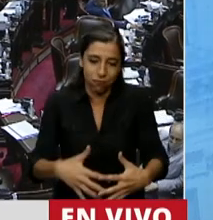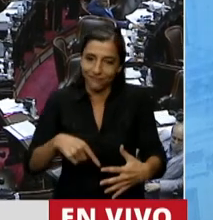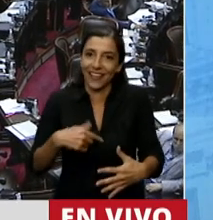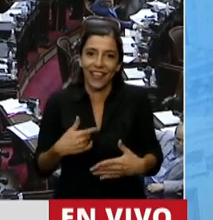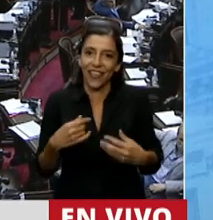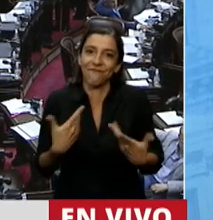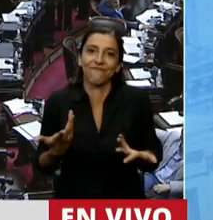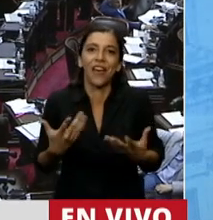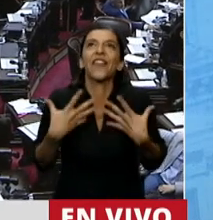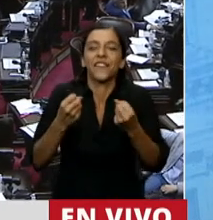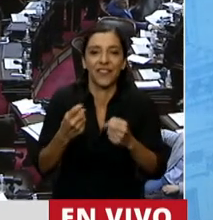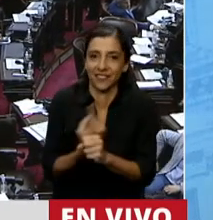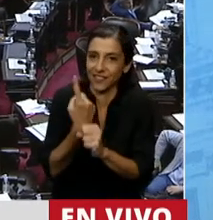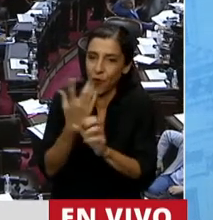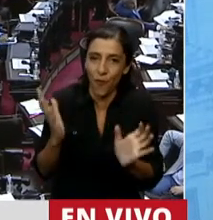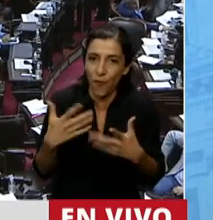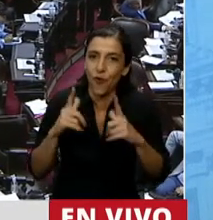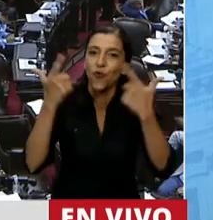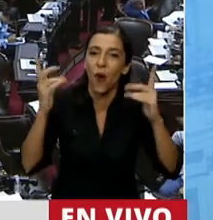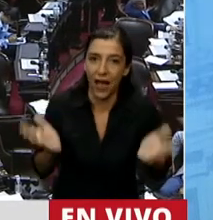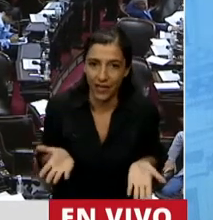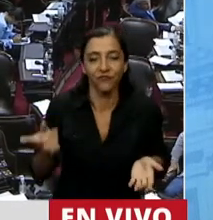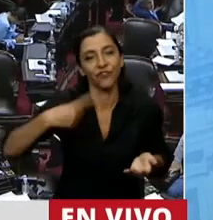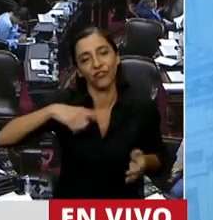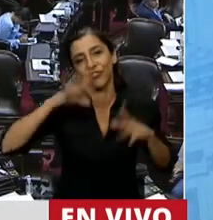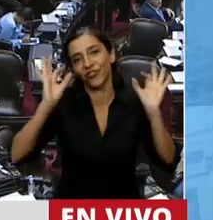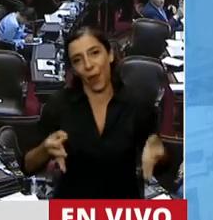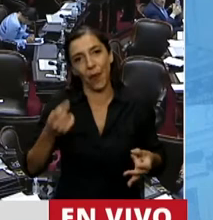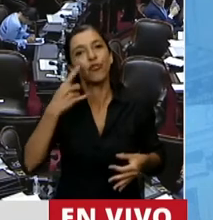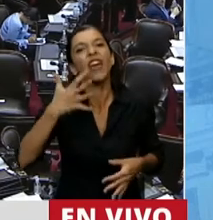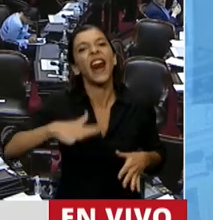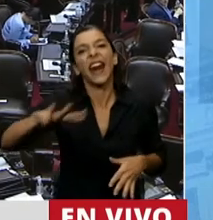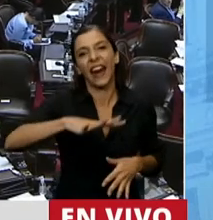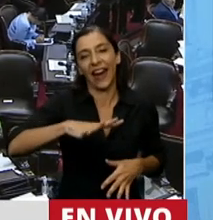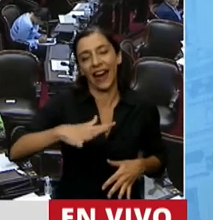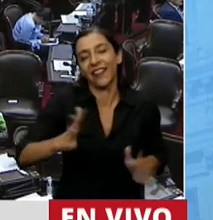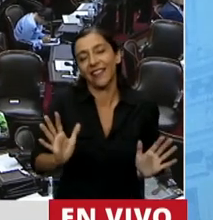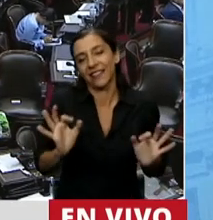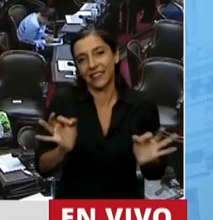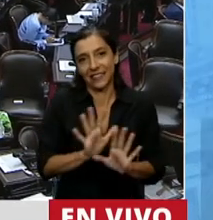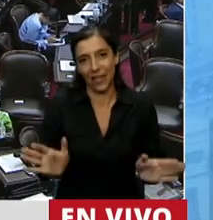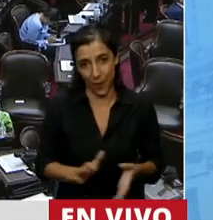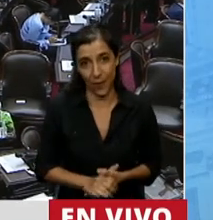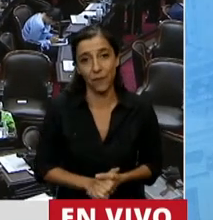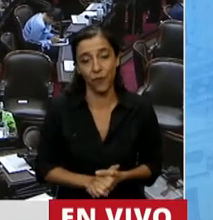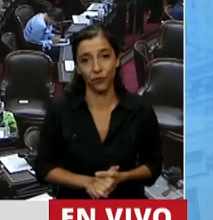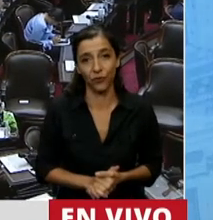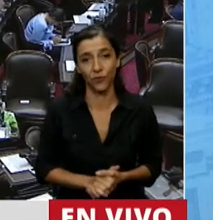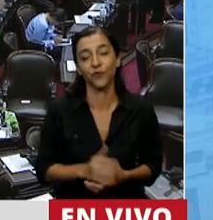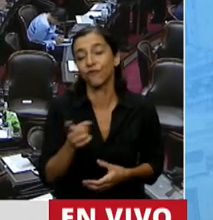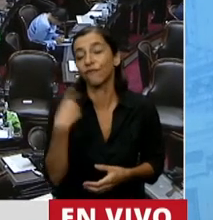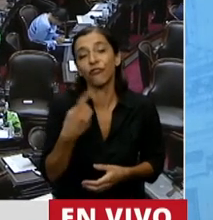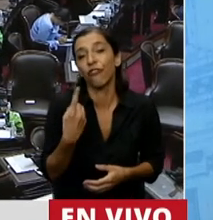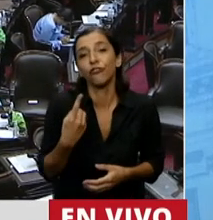que se preside de sensato puede desconocer la realidad que impera. O negar las enormes